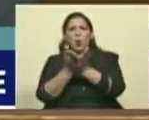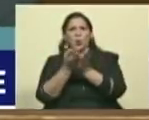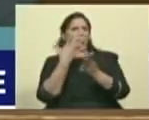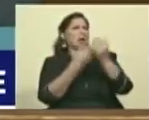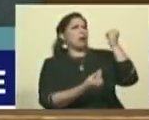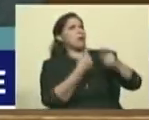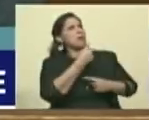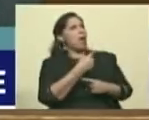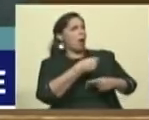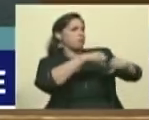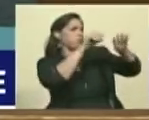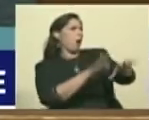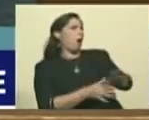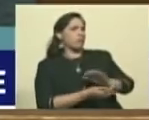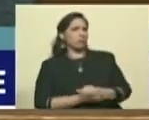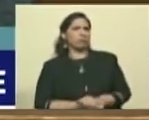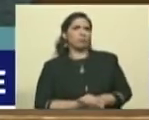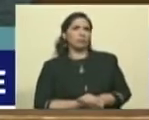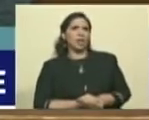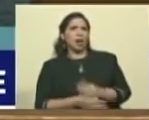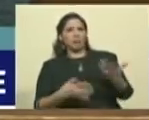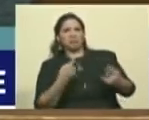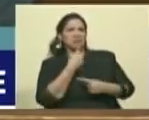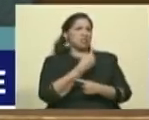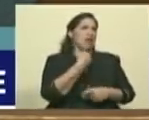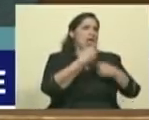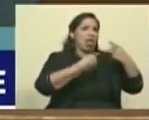abstención, no sé qué cosa,